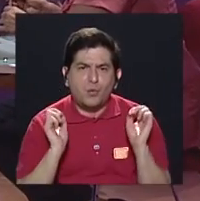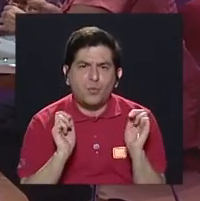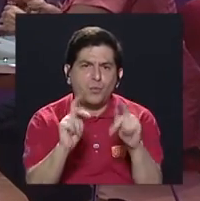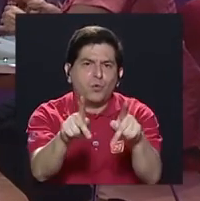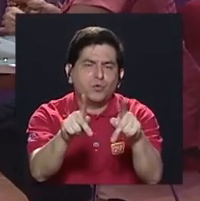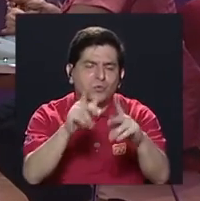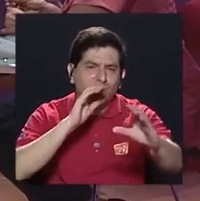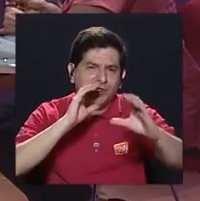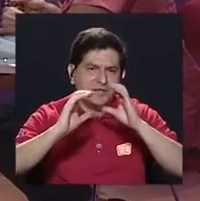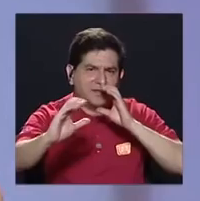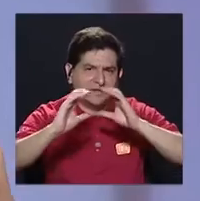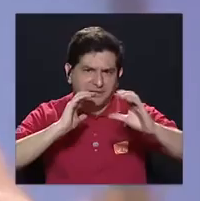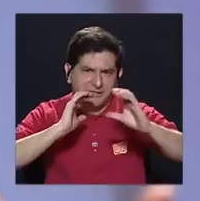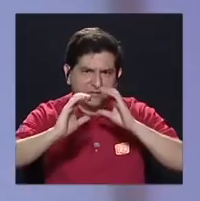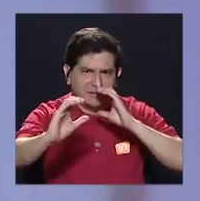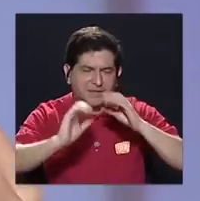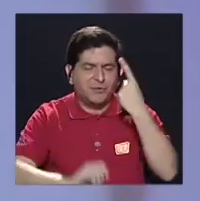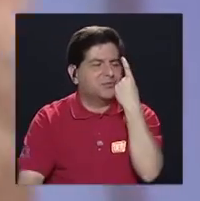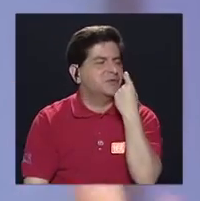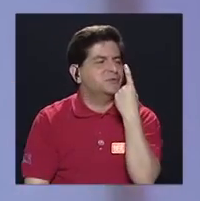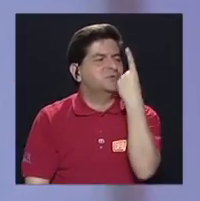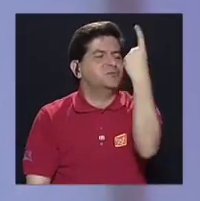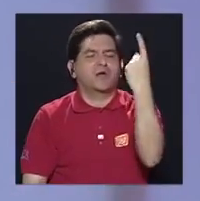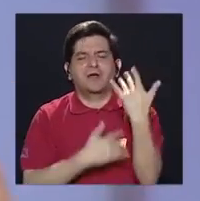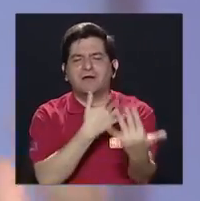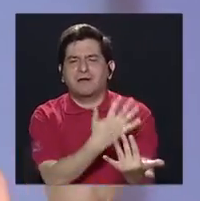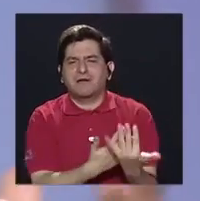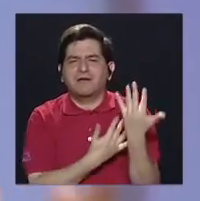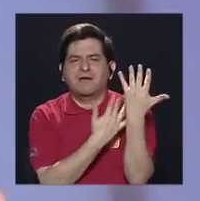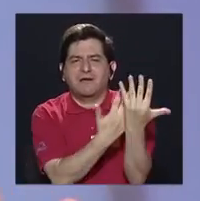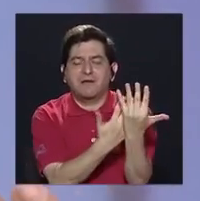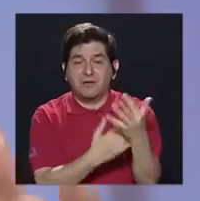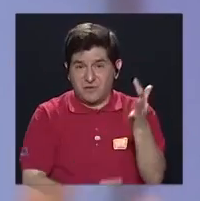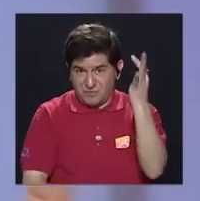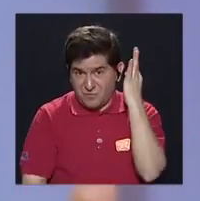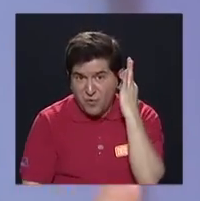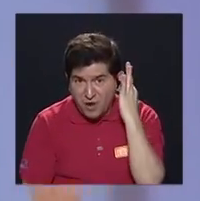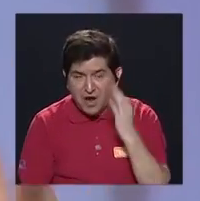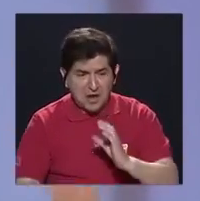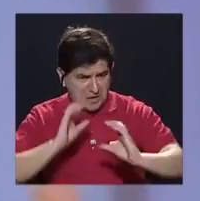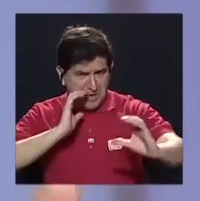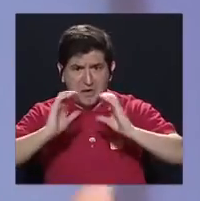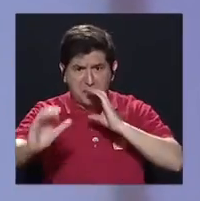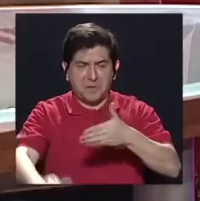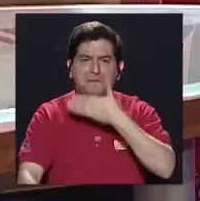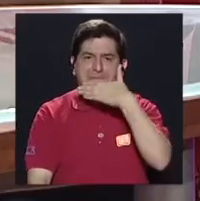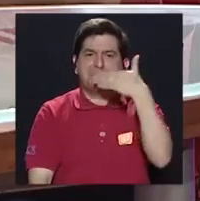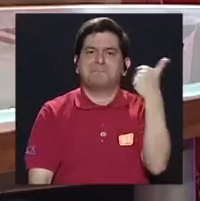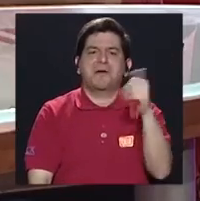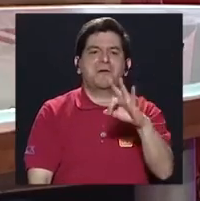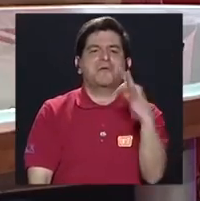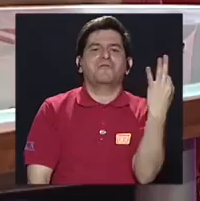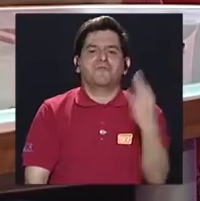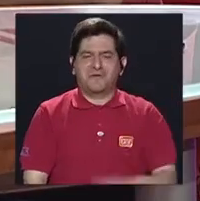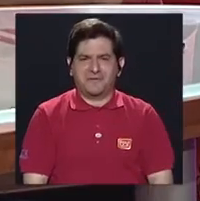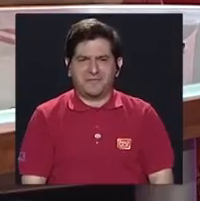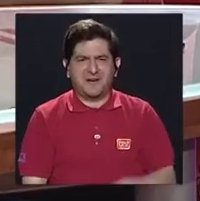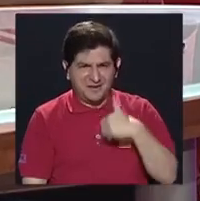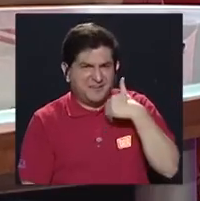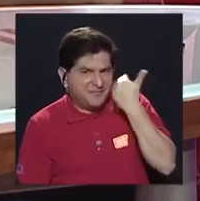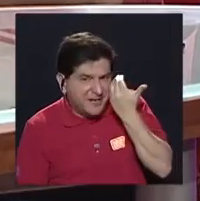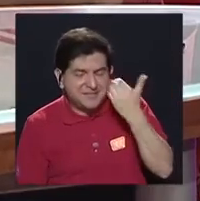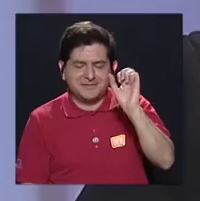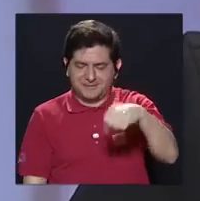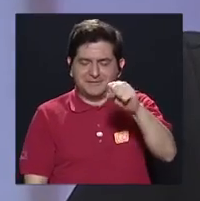de transmitir sueños, de esperanza, que yo creo que las mujeres lo transmitimos mucho mejor. Lo fácil. Sí, creo